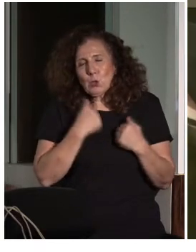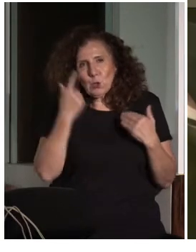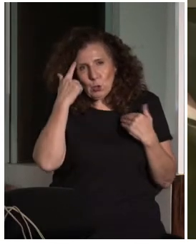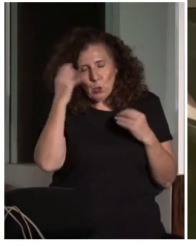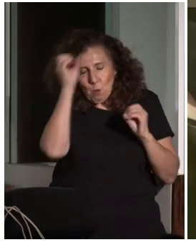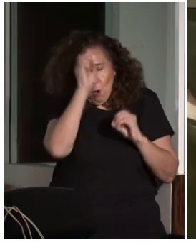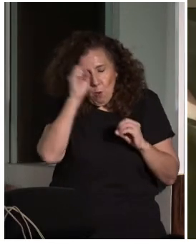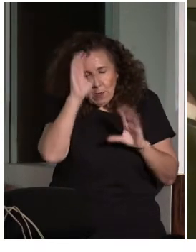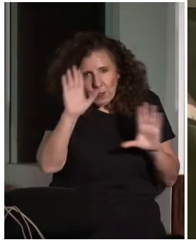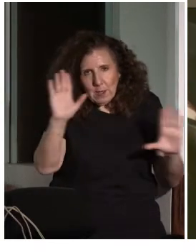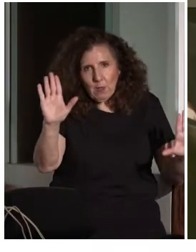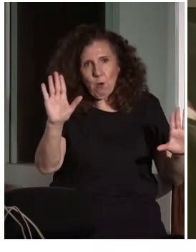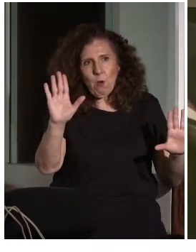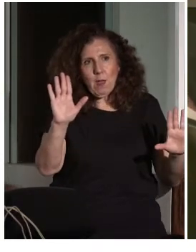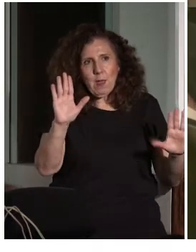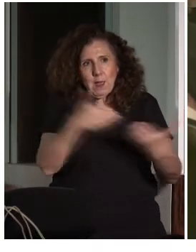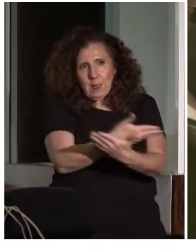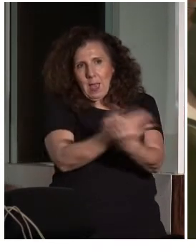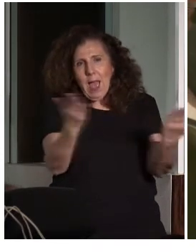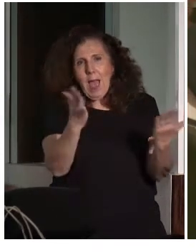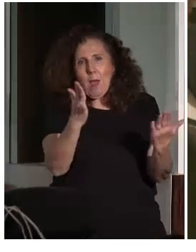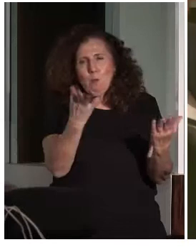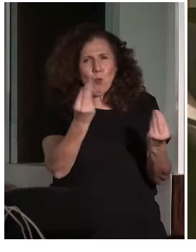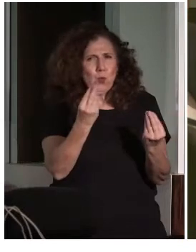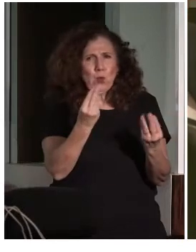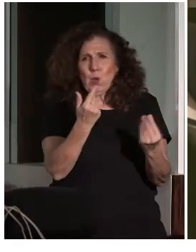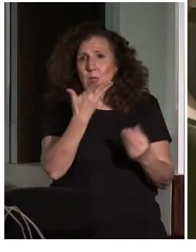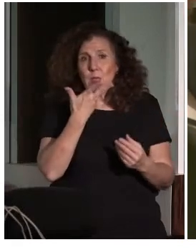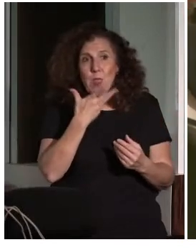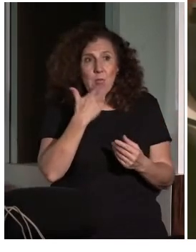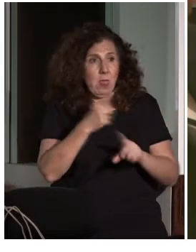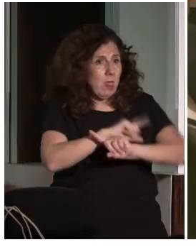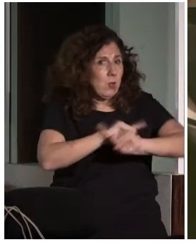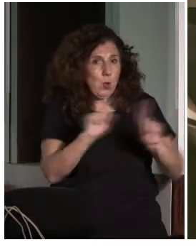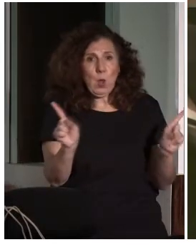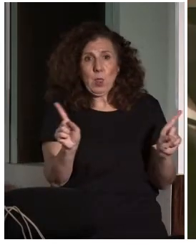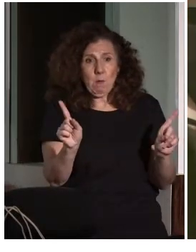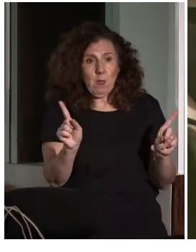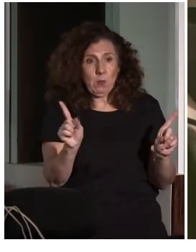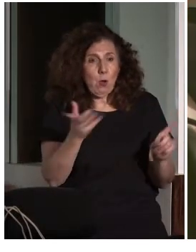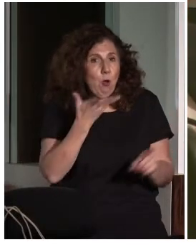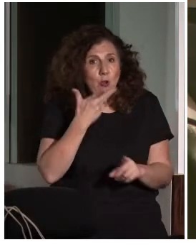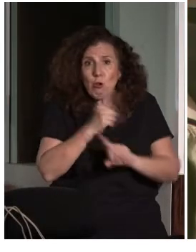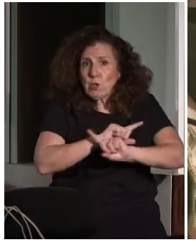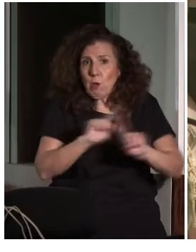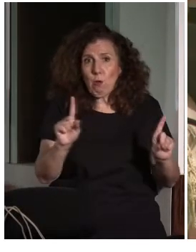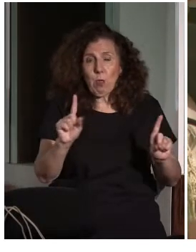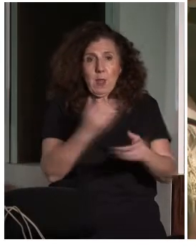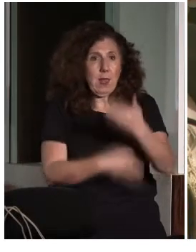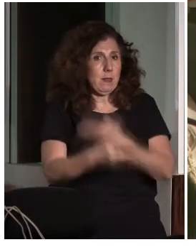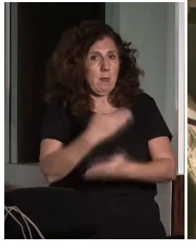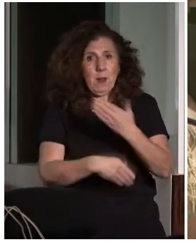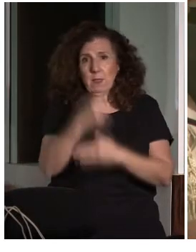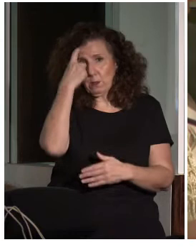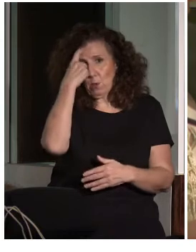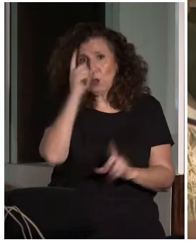el tema, hay mucho desconocimiento de lo que es la discapacidad intelectual en general, no solamente en el tema